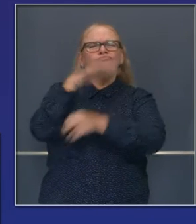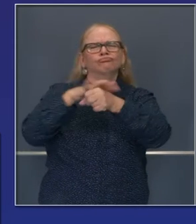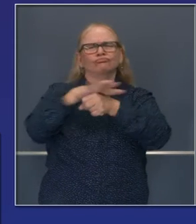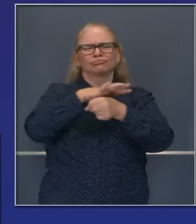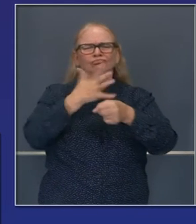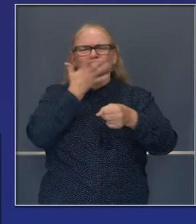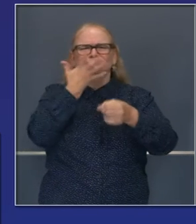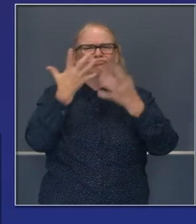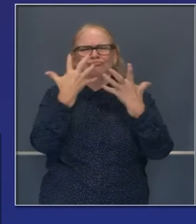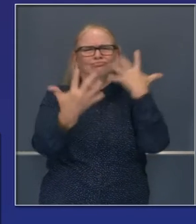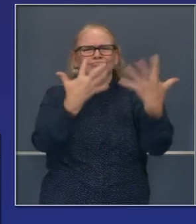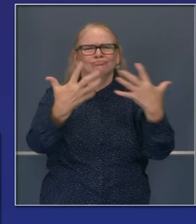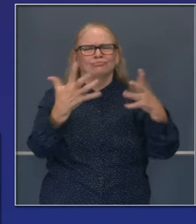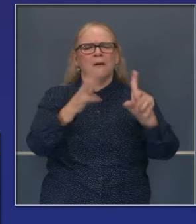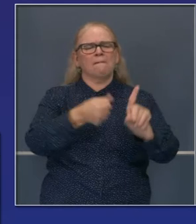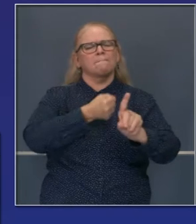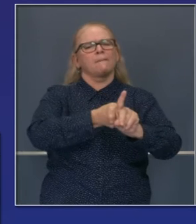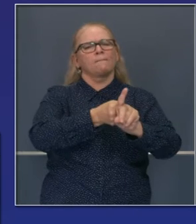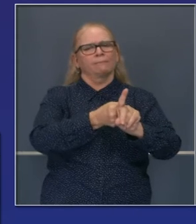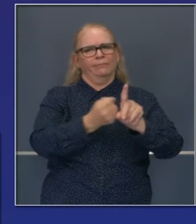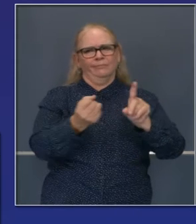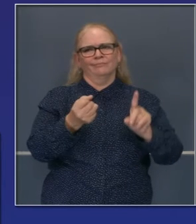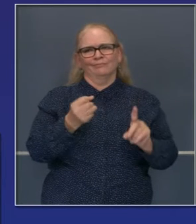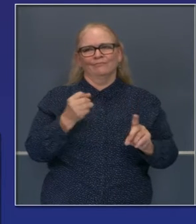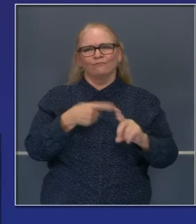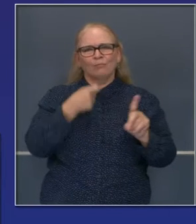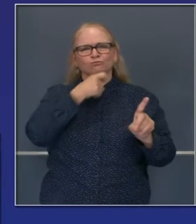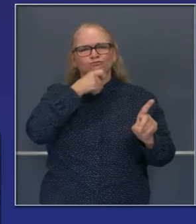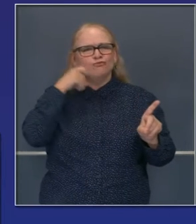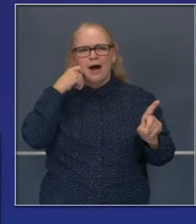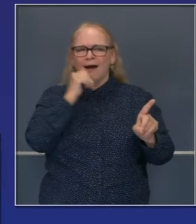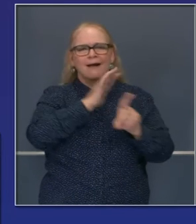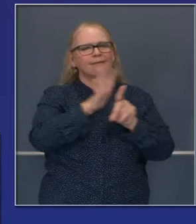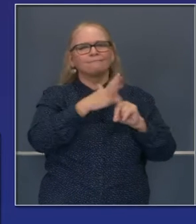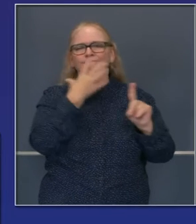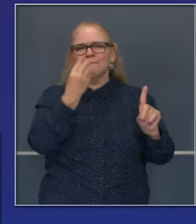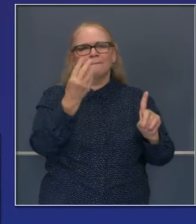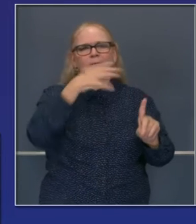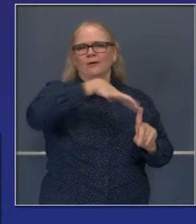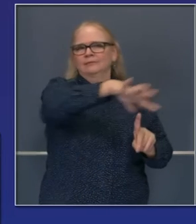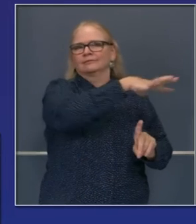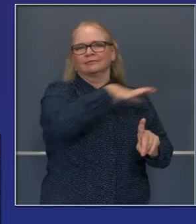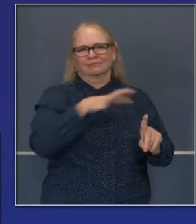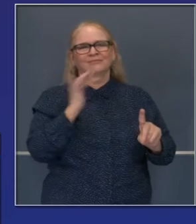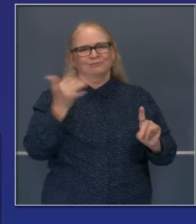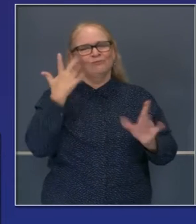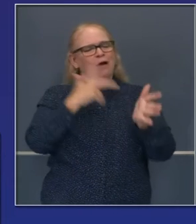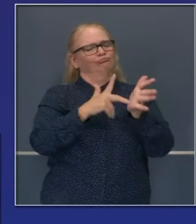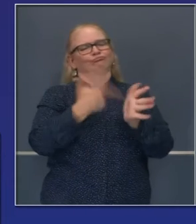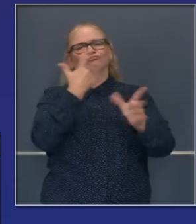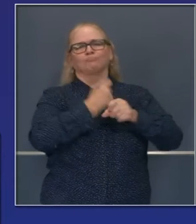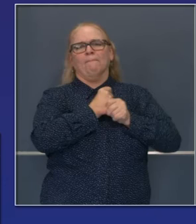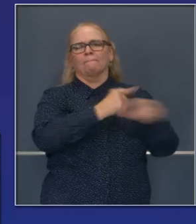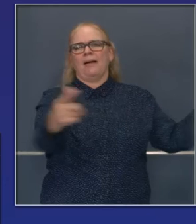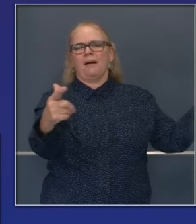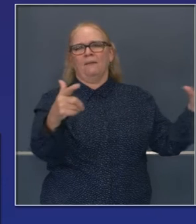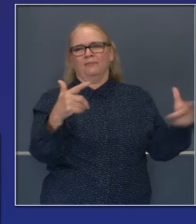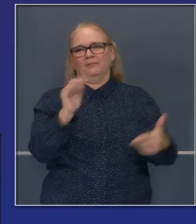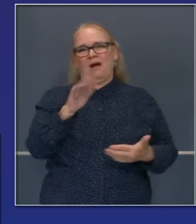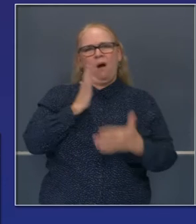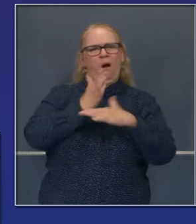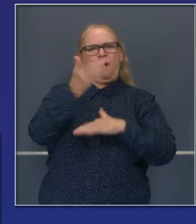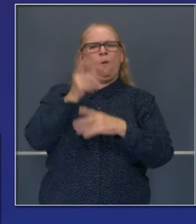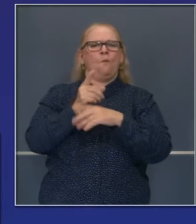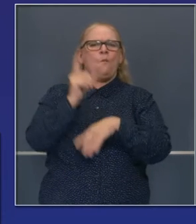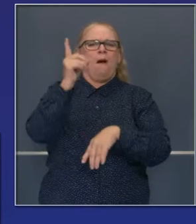impactado una parte del Estado que fue impactada desproporcionadamente por la sequía. Está impactada desproporcionadamente